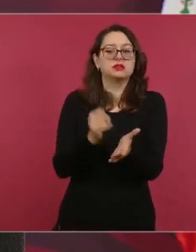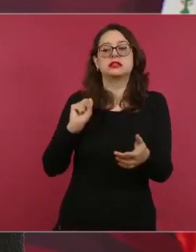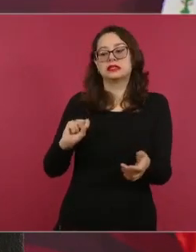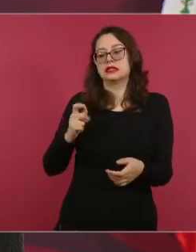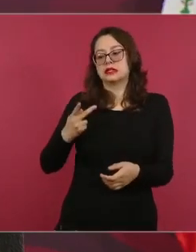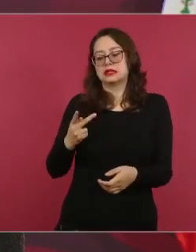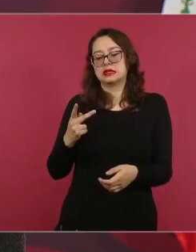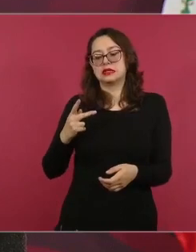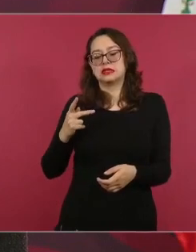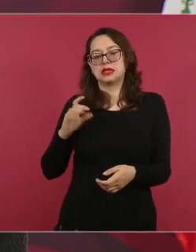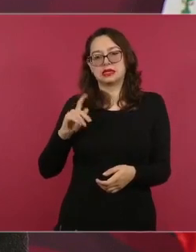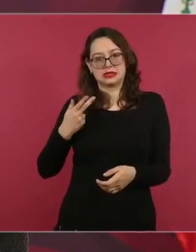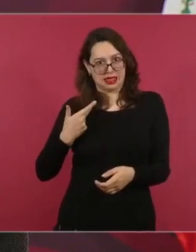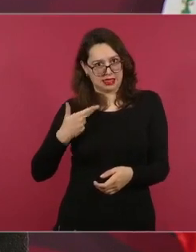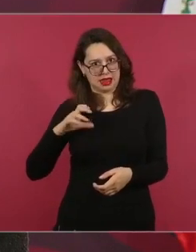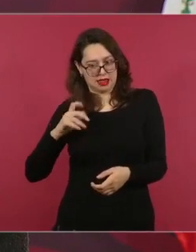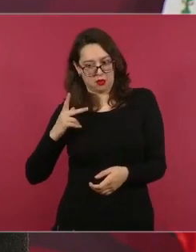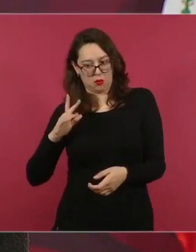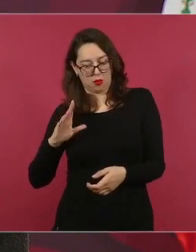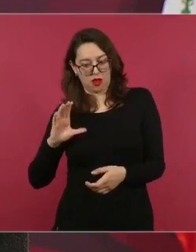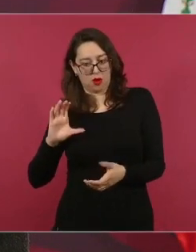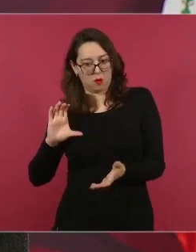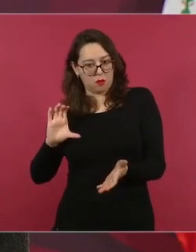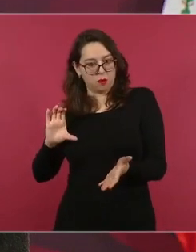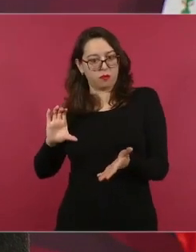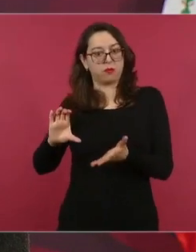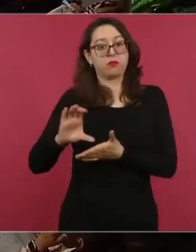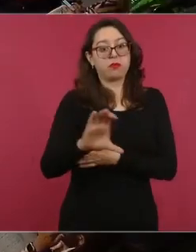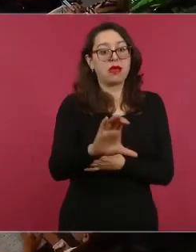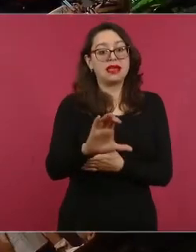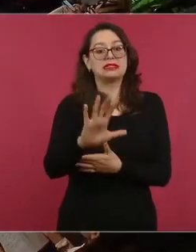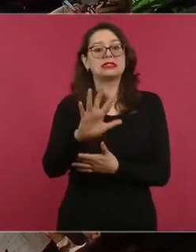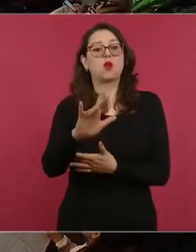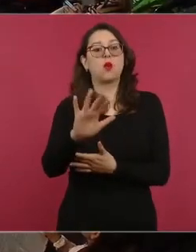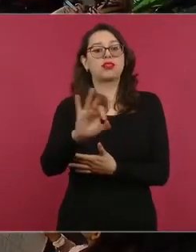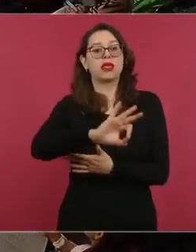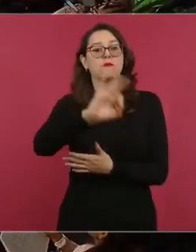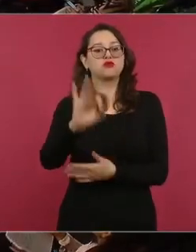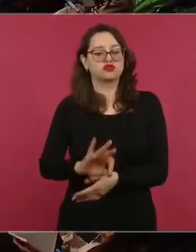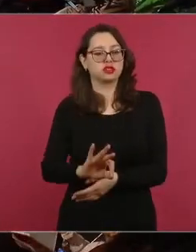desde luego para